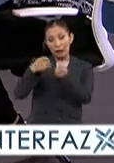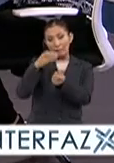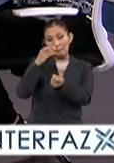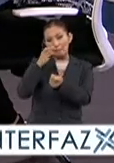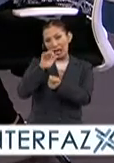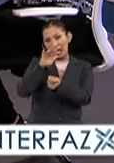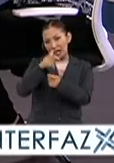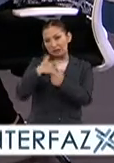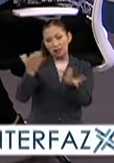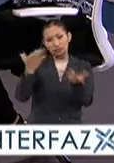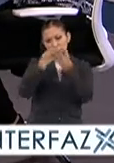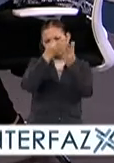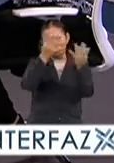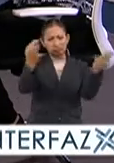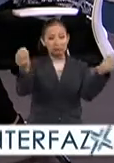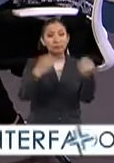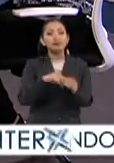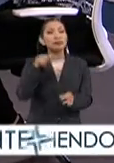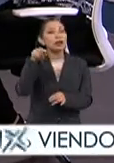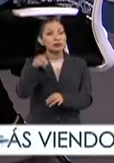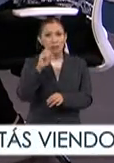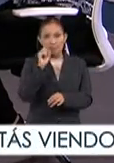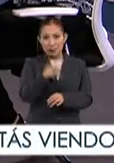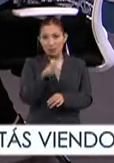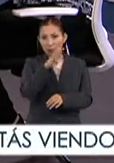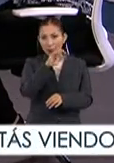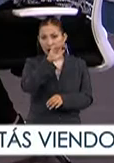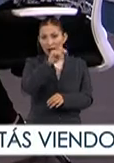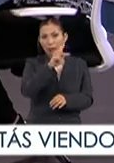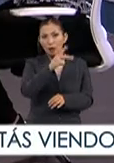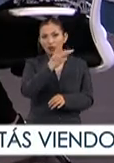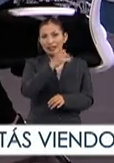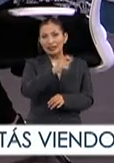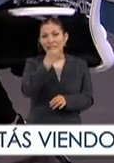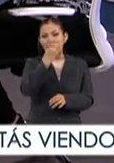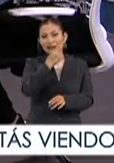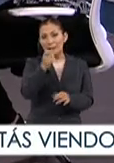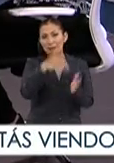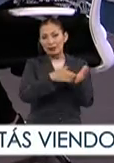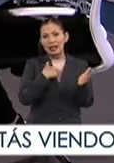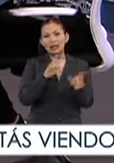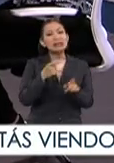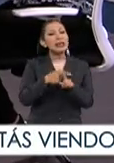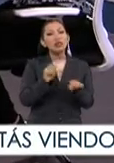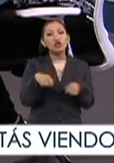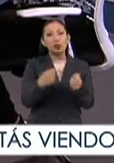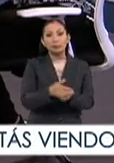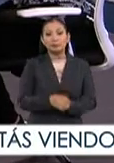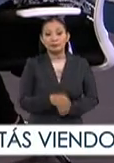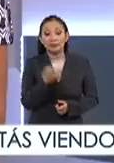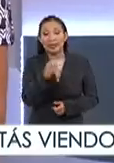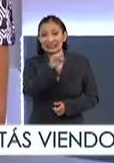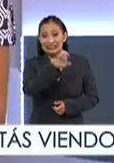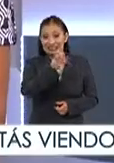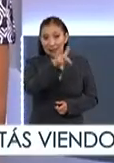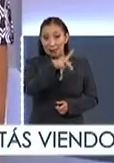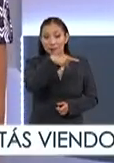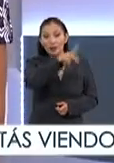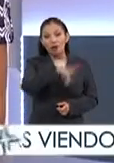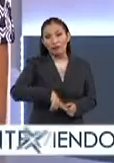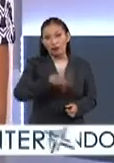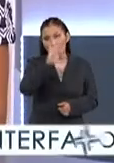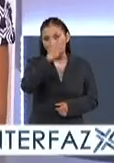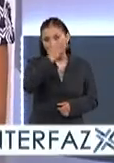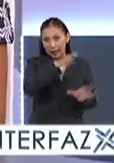entonces es un panorama muy amplio. Precisamente esta beca, Proyecta 100.000 de Estados Unidos, ¿quién la ofreció? La CEP, pero es gobierno